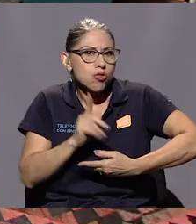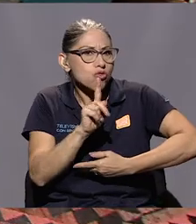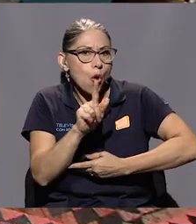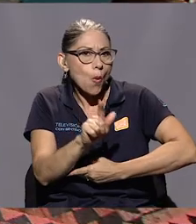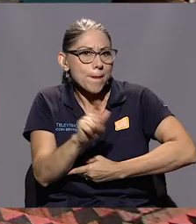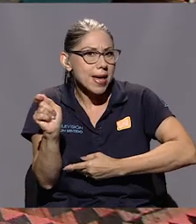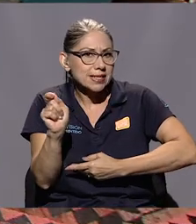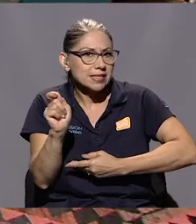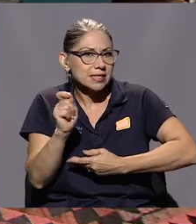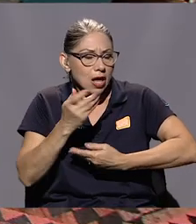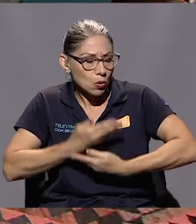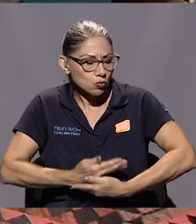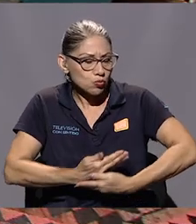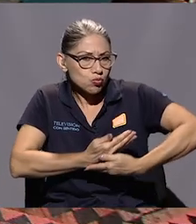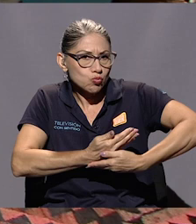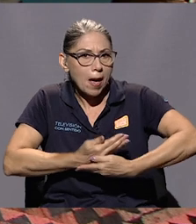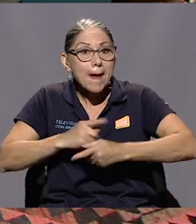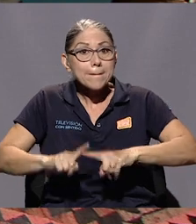mes,